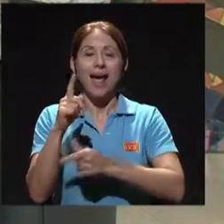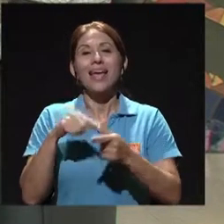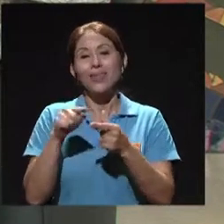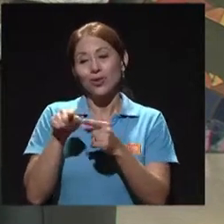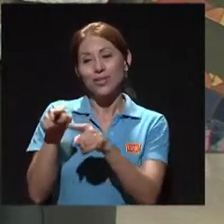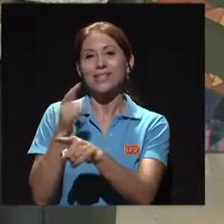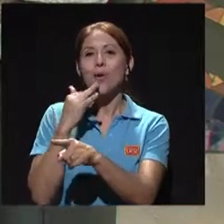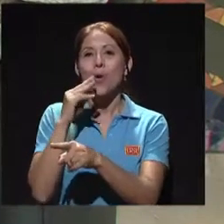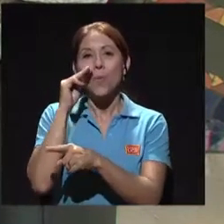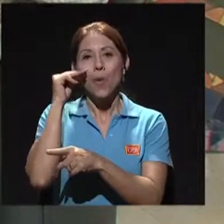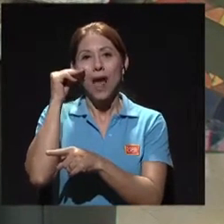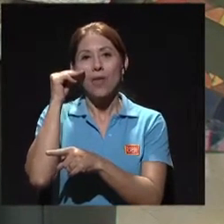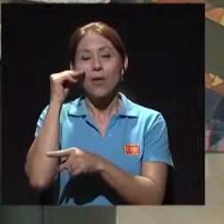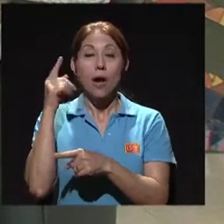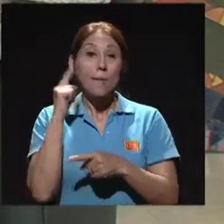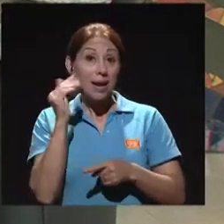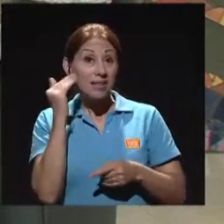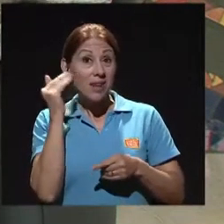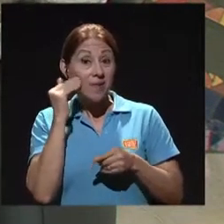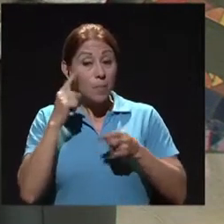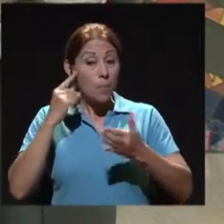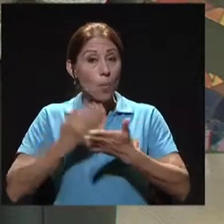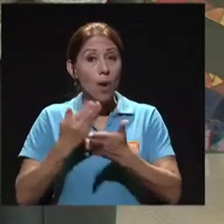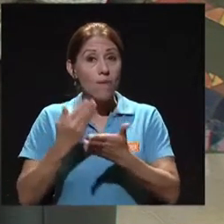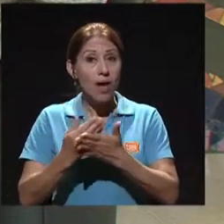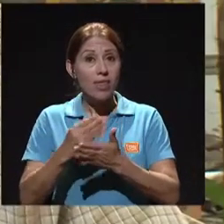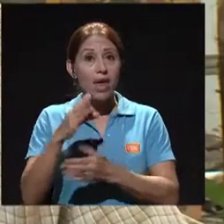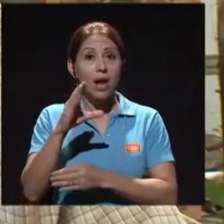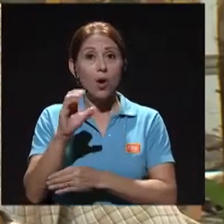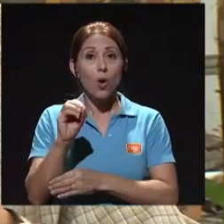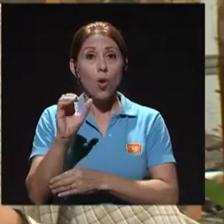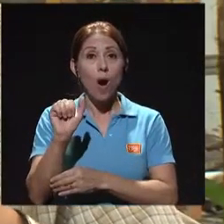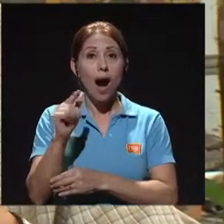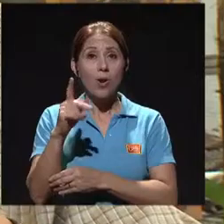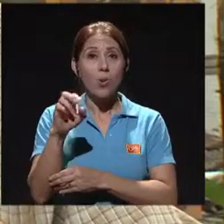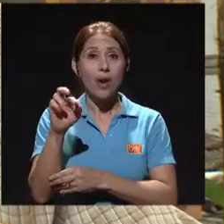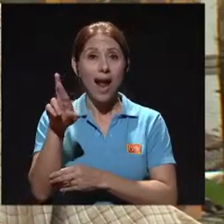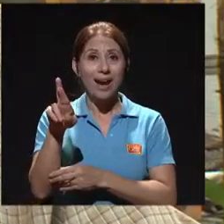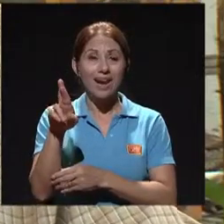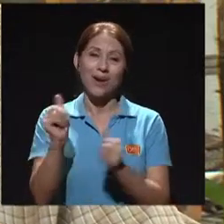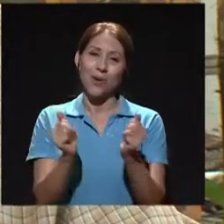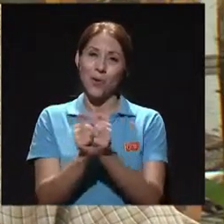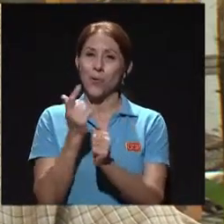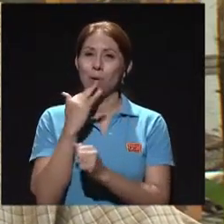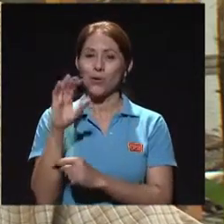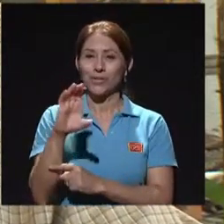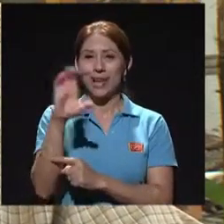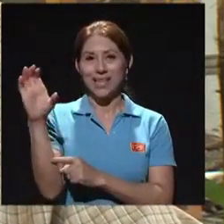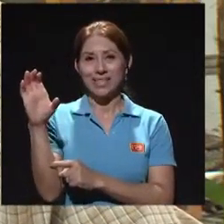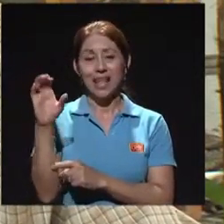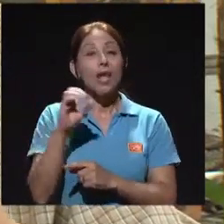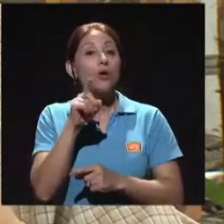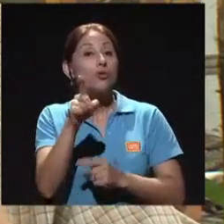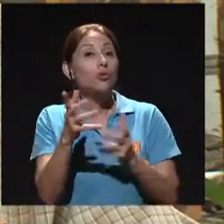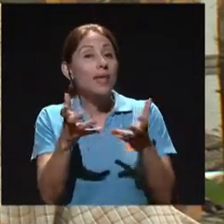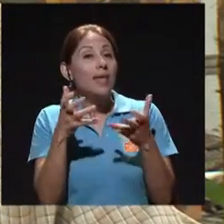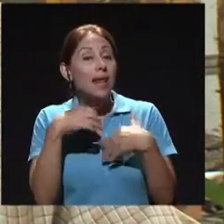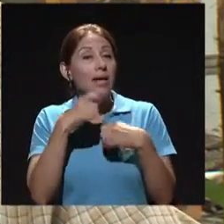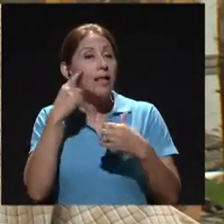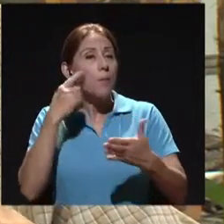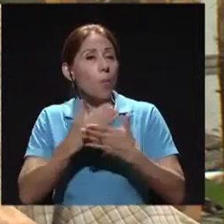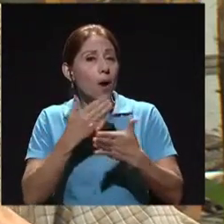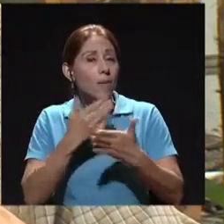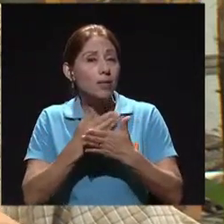pruebas de coagulación, se toma con el tapón celeste. Y si van a hacerse pruebas, por ejemplo, de hormonas, de